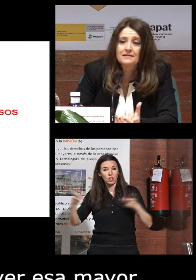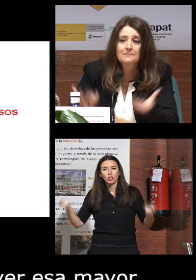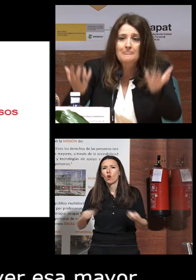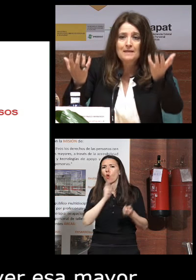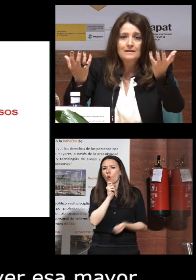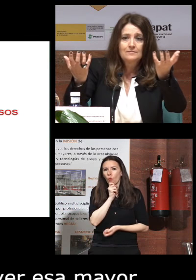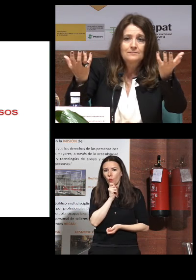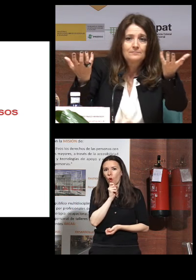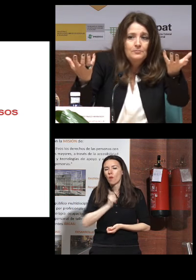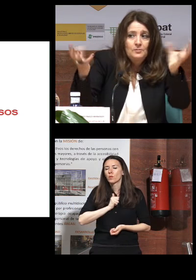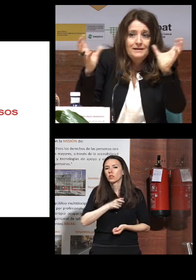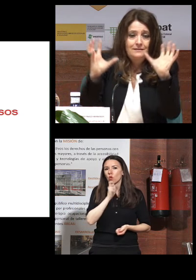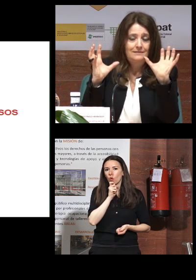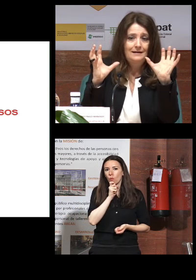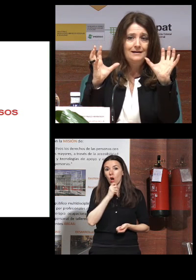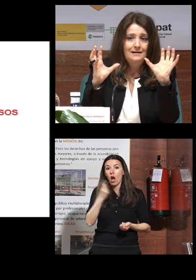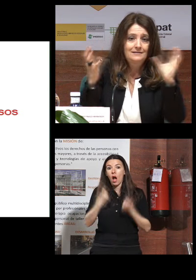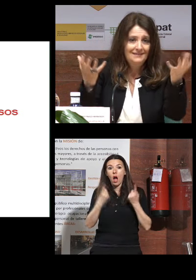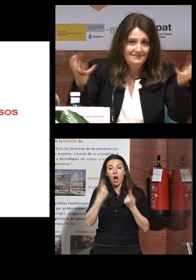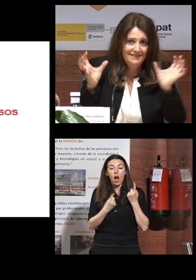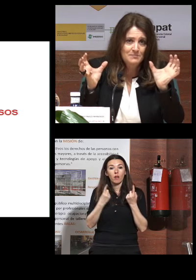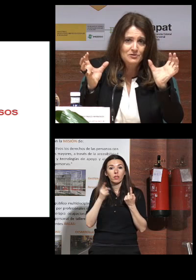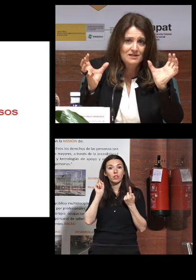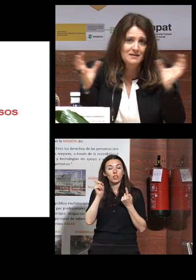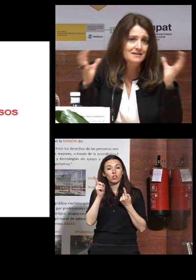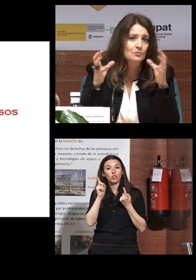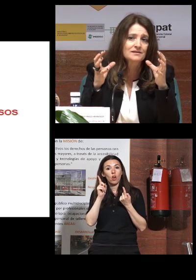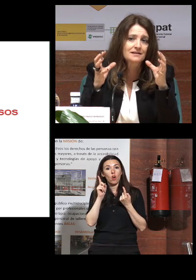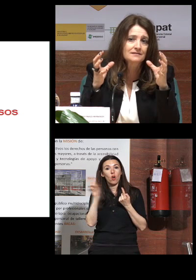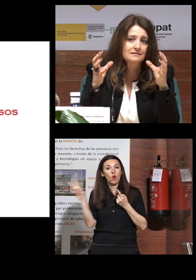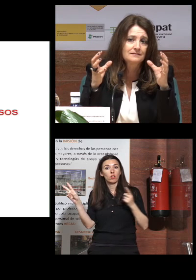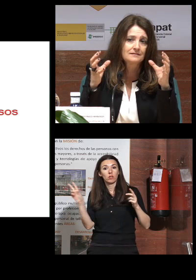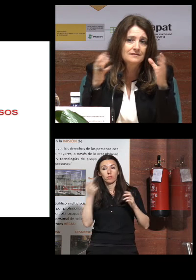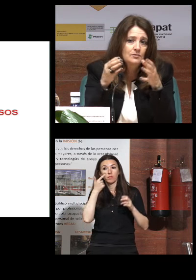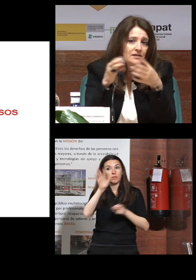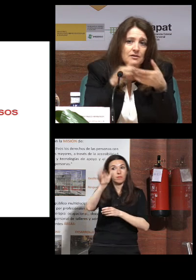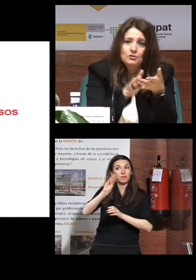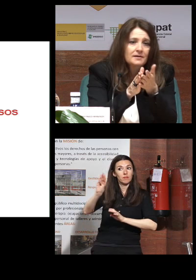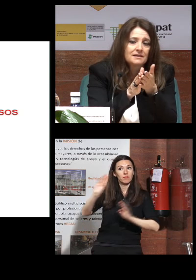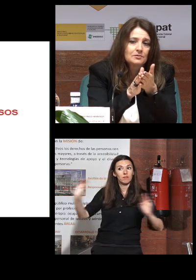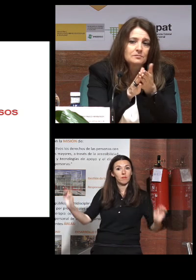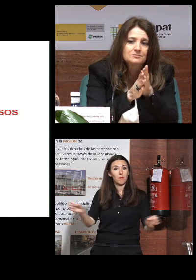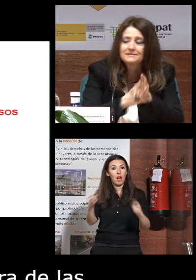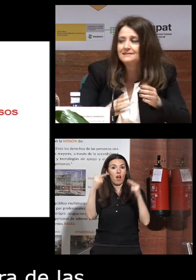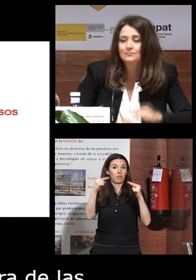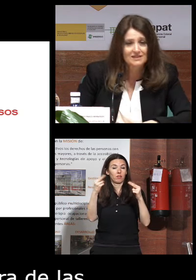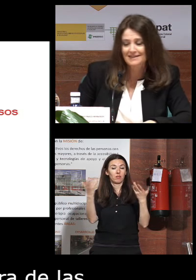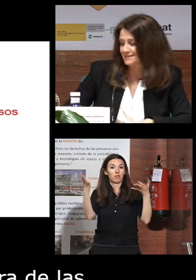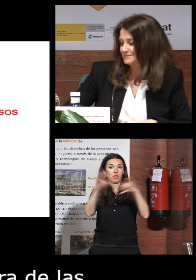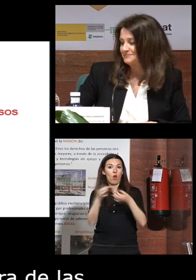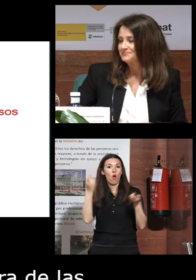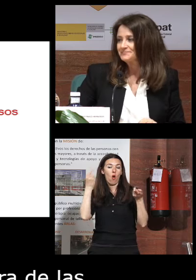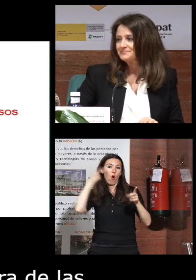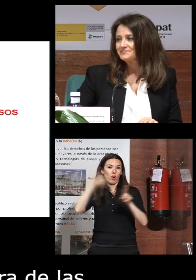simplemente volver la cara de las personas para que se encuentren y se unan en un objetivo común muchas